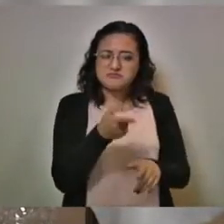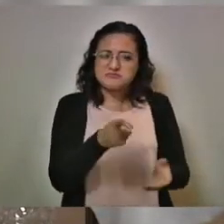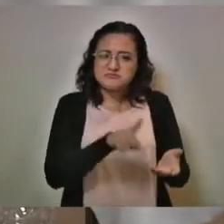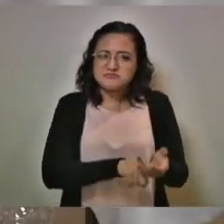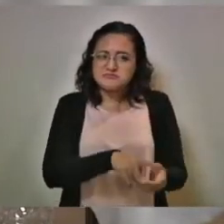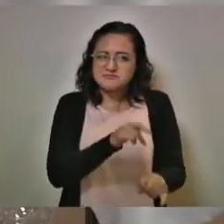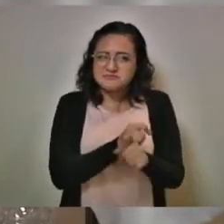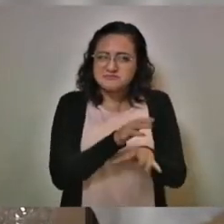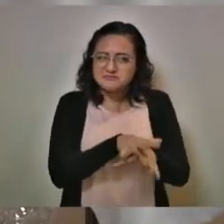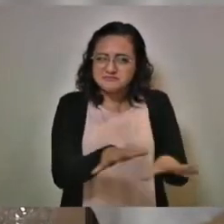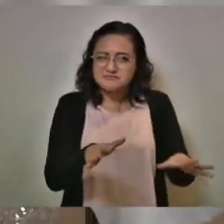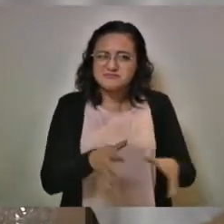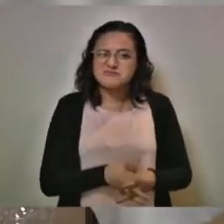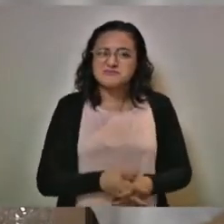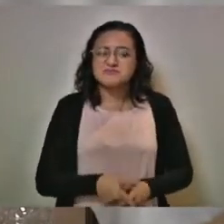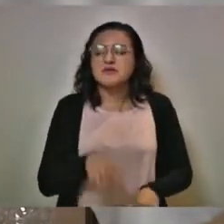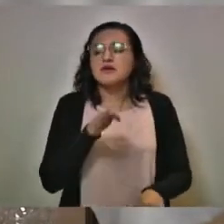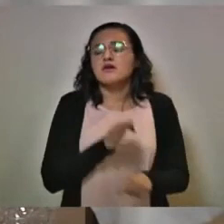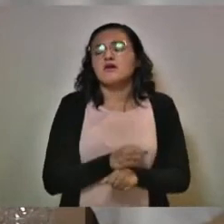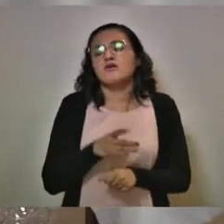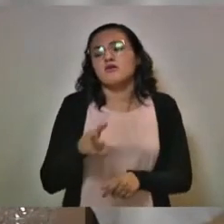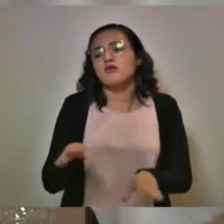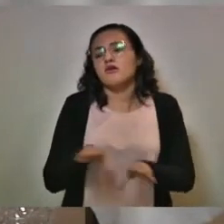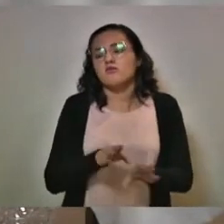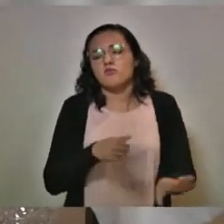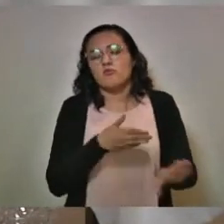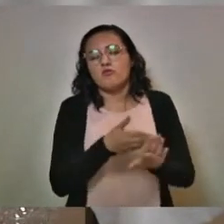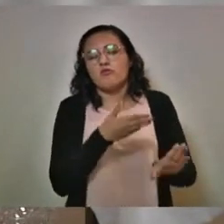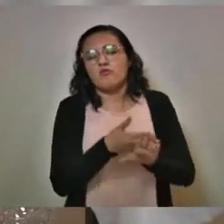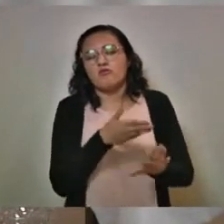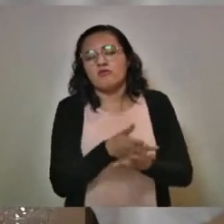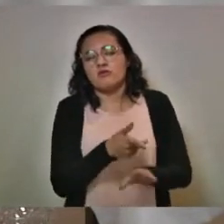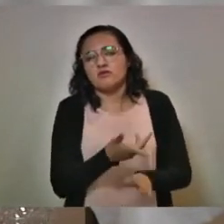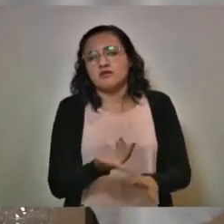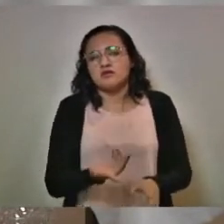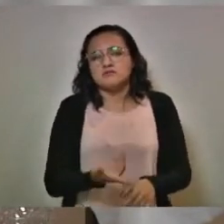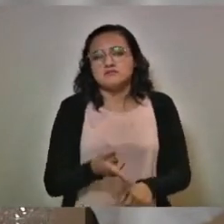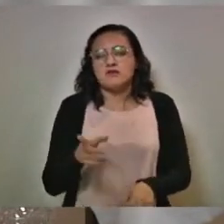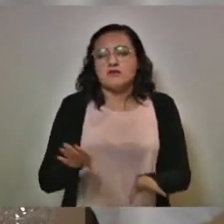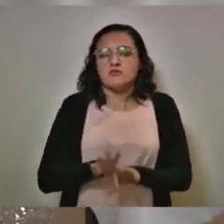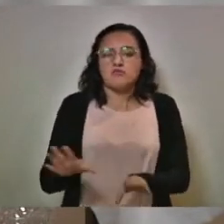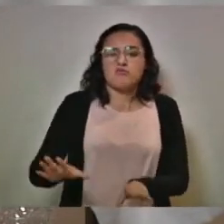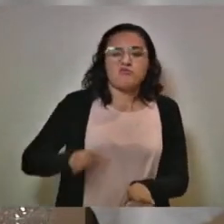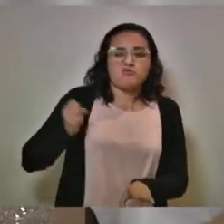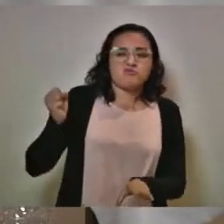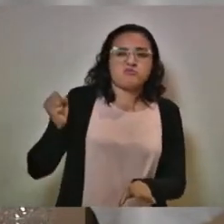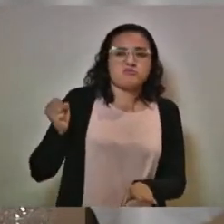Y en la denigración de las redes sociales se aprovechan